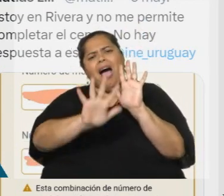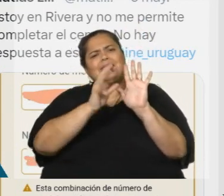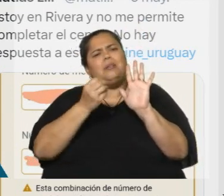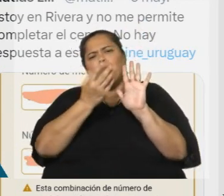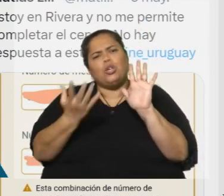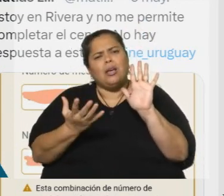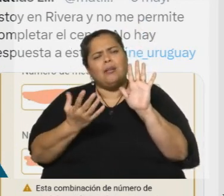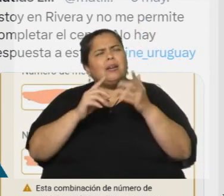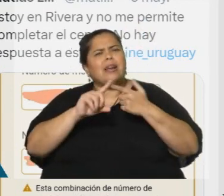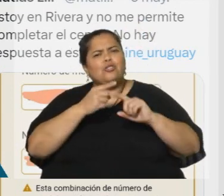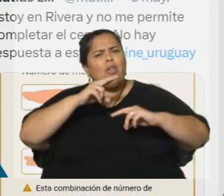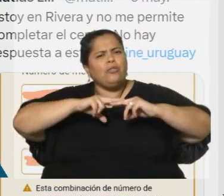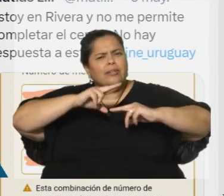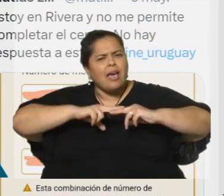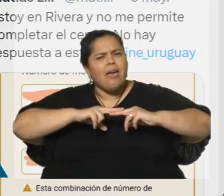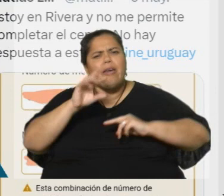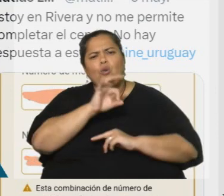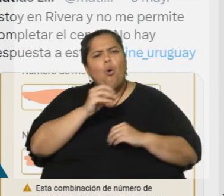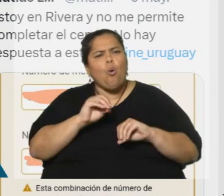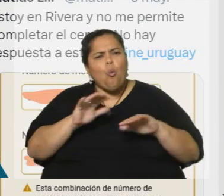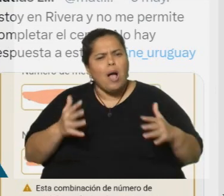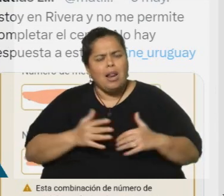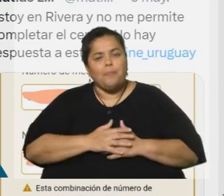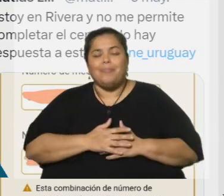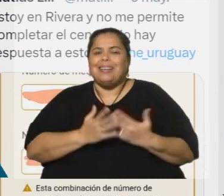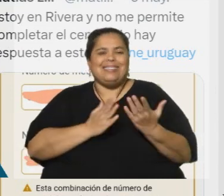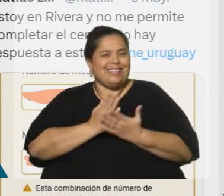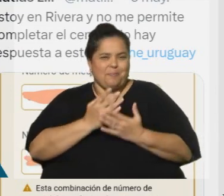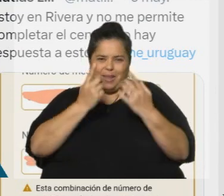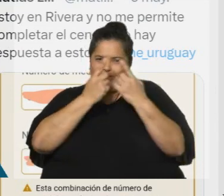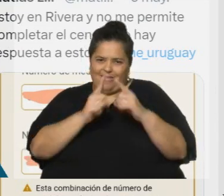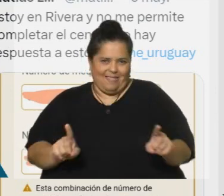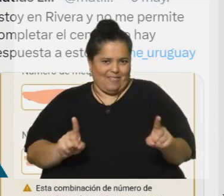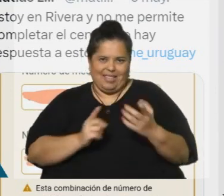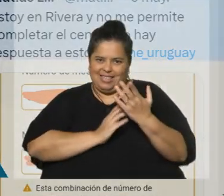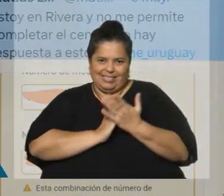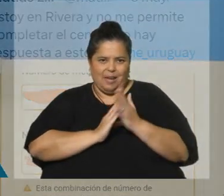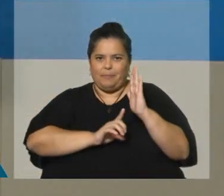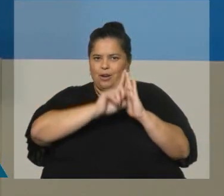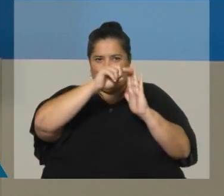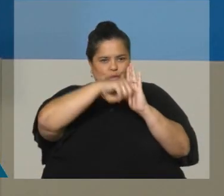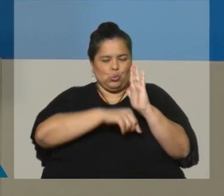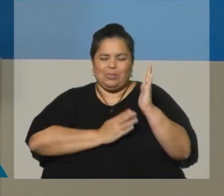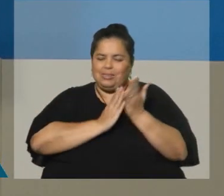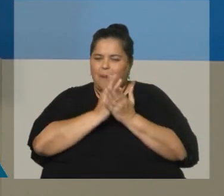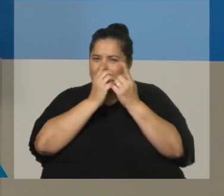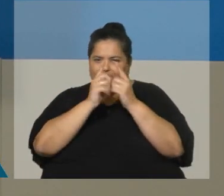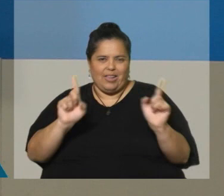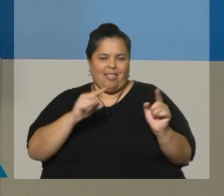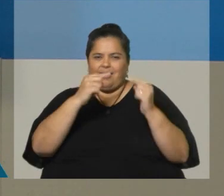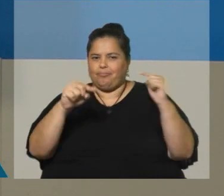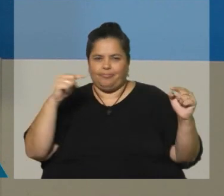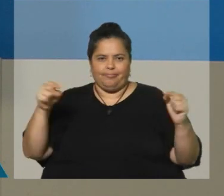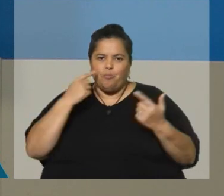conectividad? Bueno, digamos, siempre hay diferencias importantes entre el norte y el sur del país en diversos indicadores.